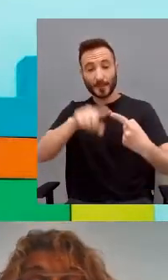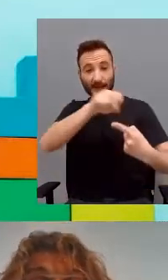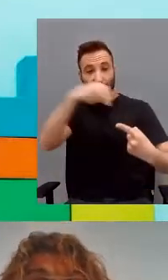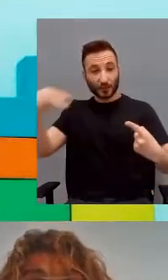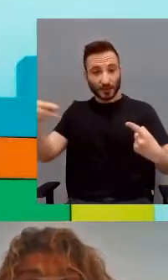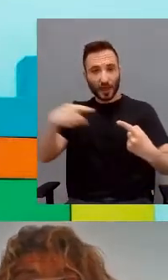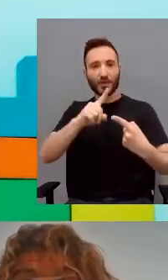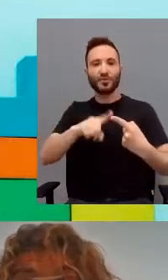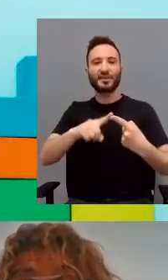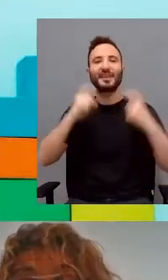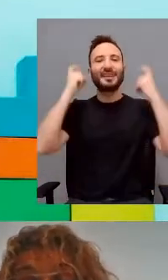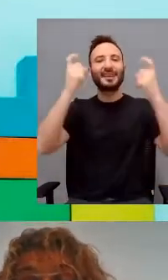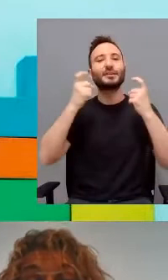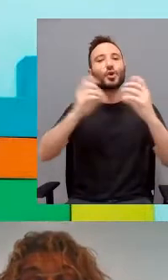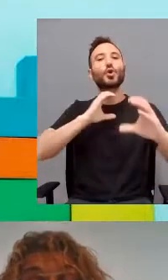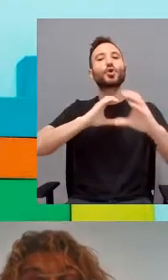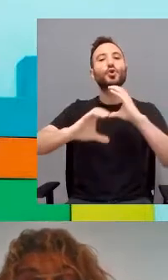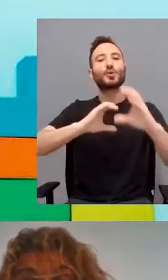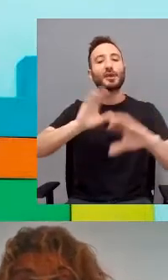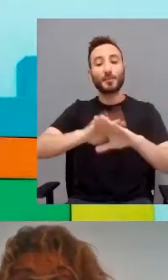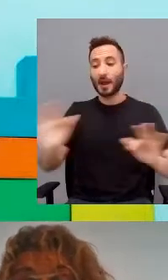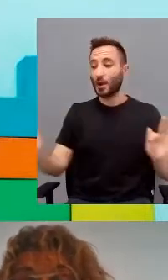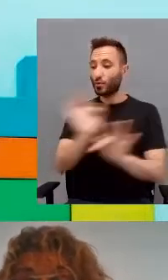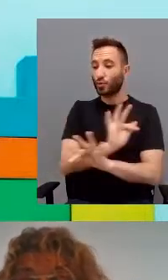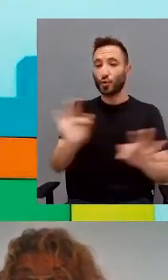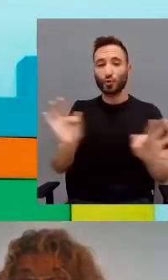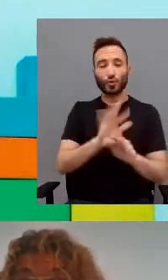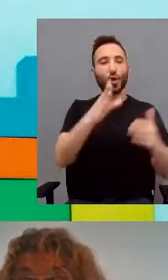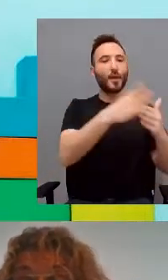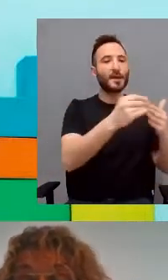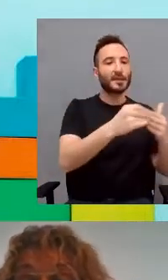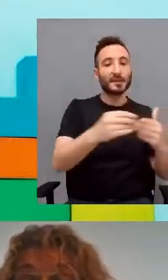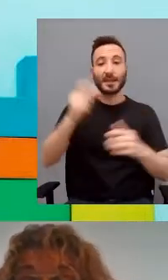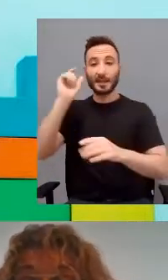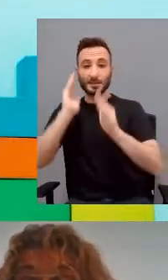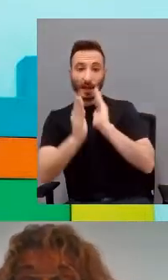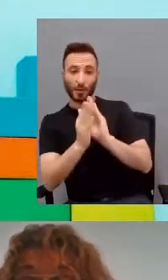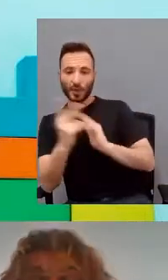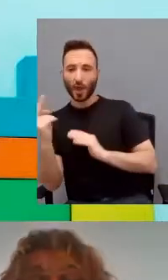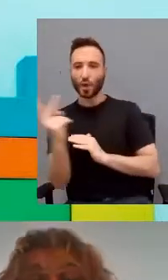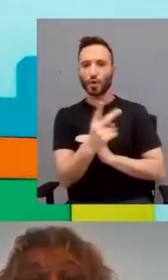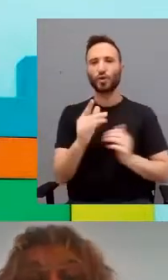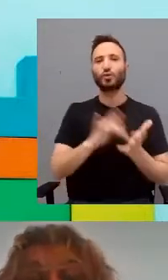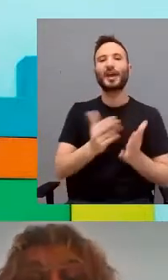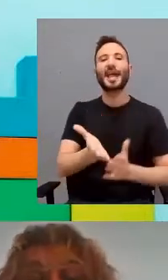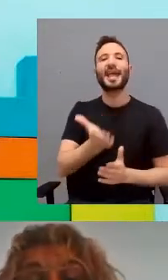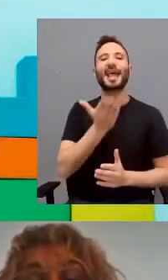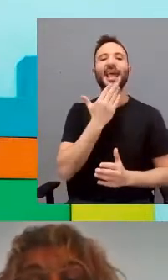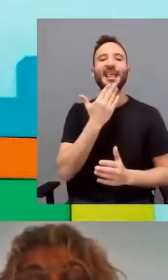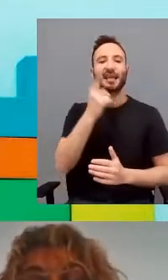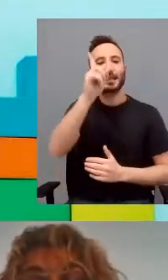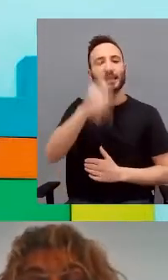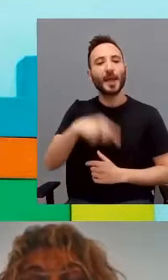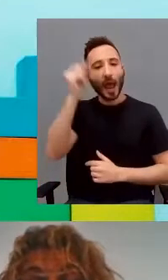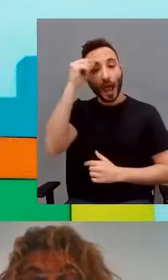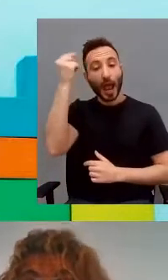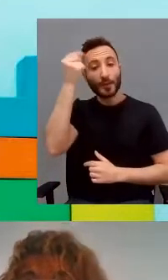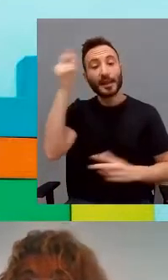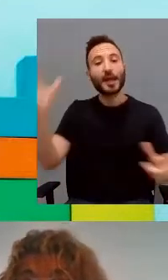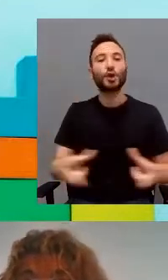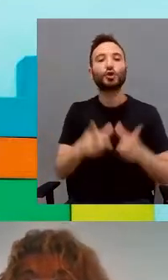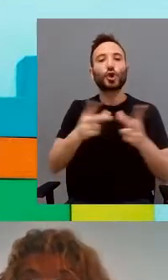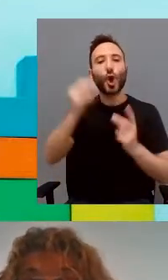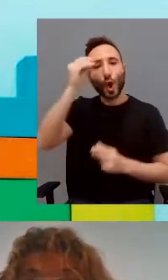comunicativa durante la alternancia de turno entre paciente y terapeuta estaba relacionada con la edad y las habilidades sociocognitivas del